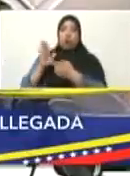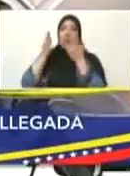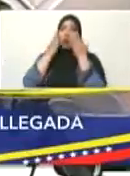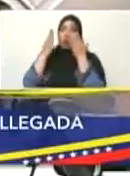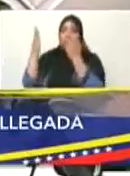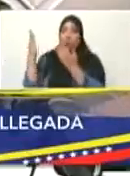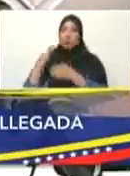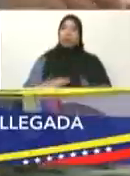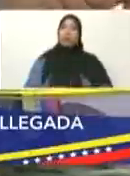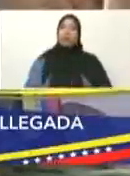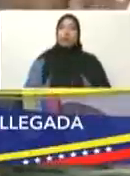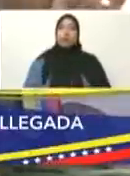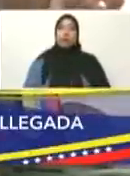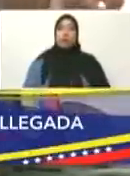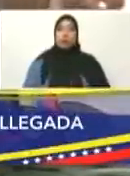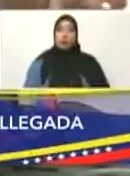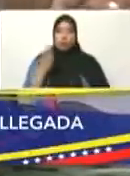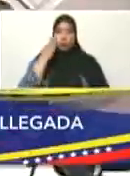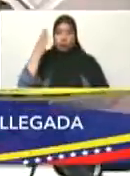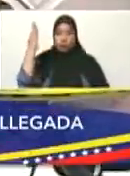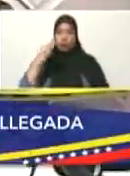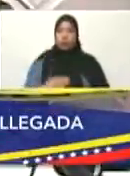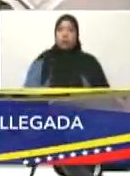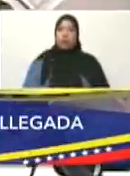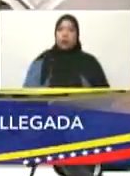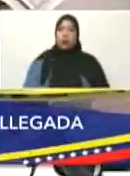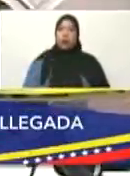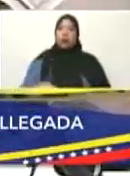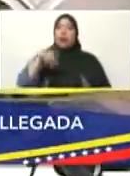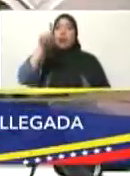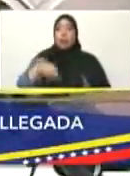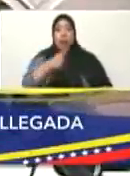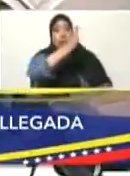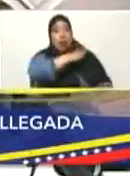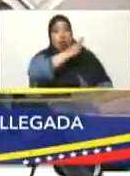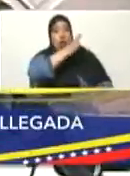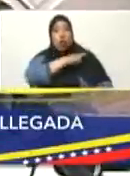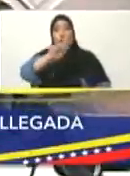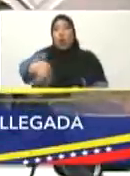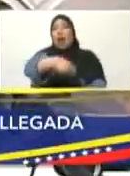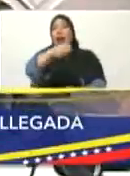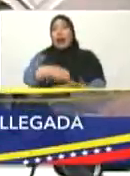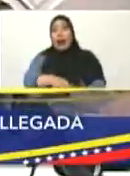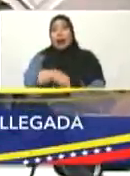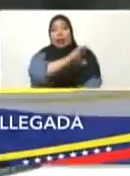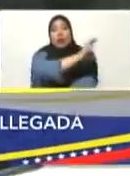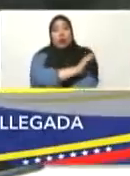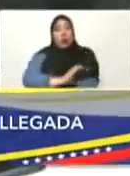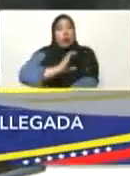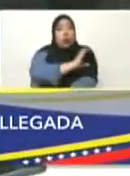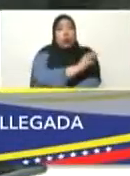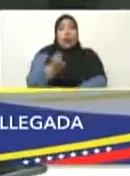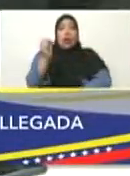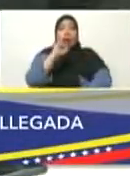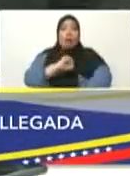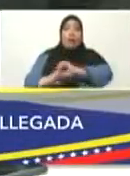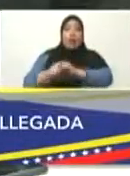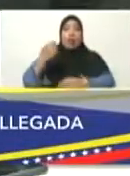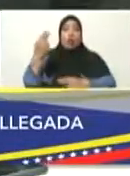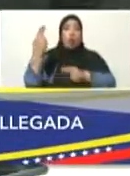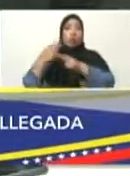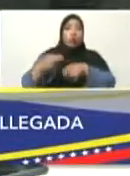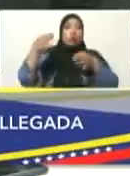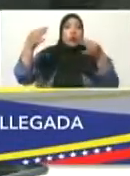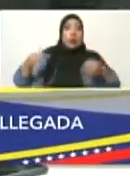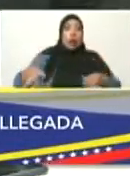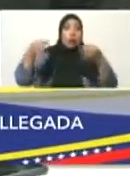Lárez. Está el director general de Protección Civil y viceministro de Gestión de Riesgo, mayor general